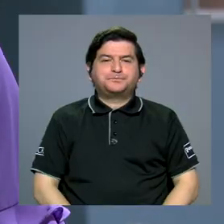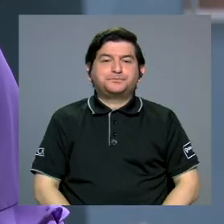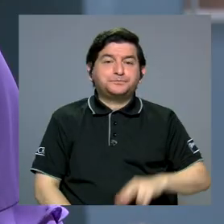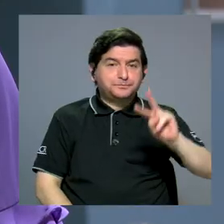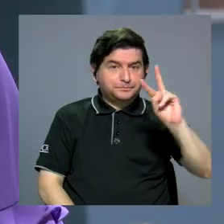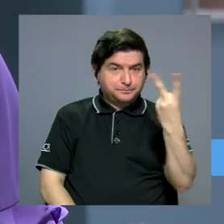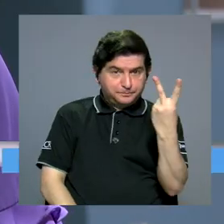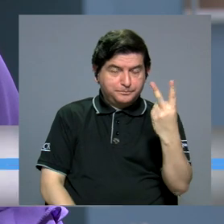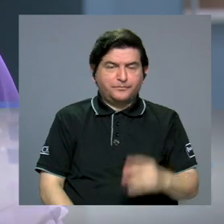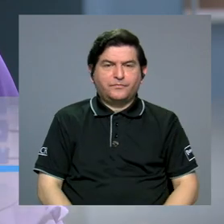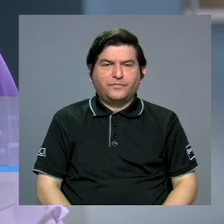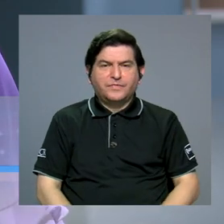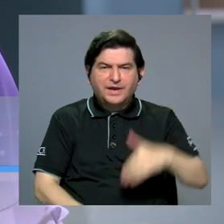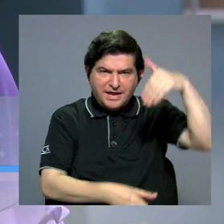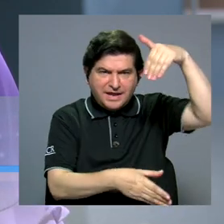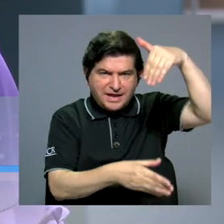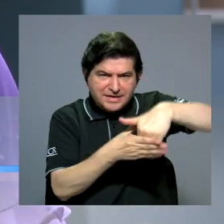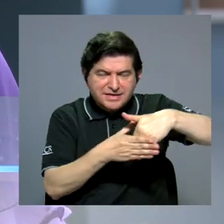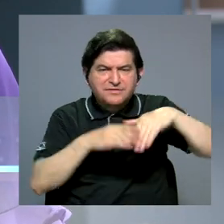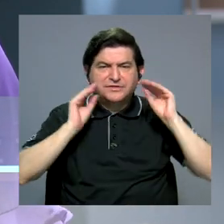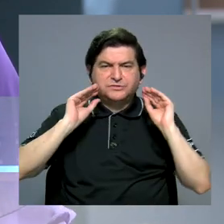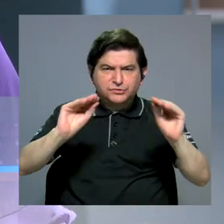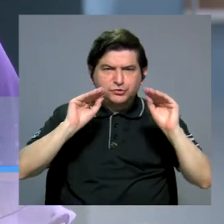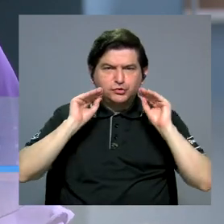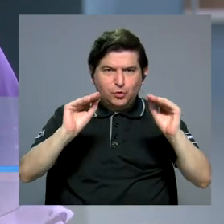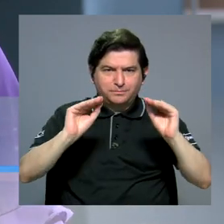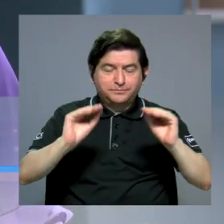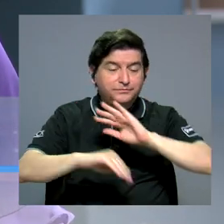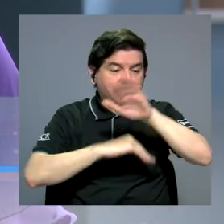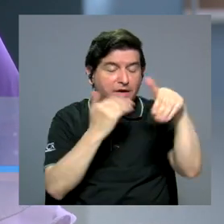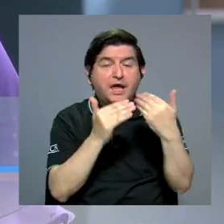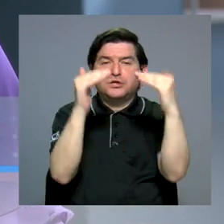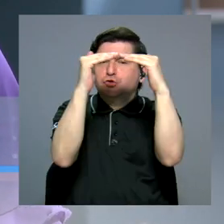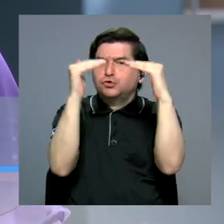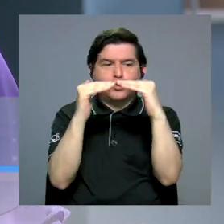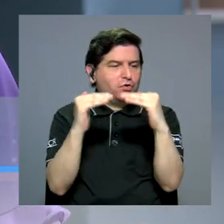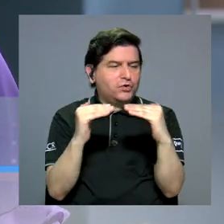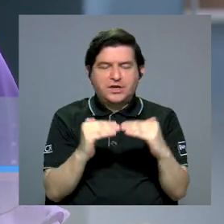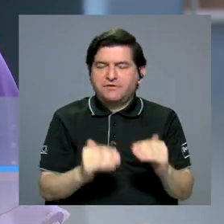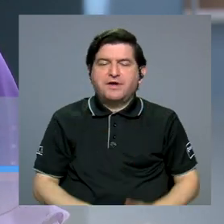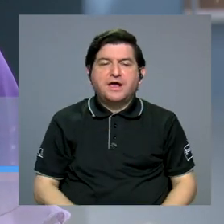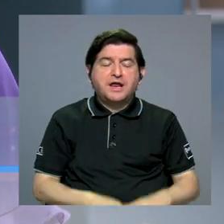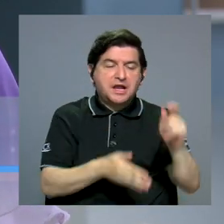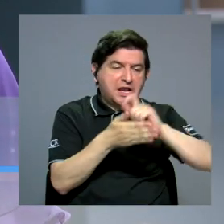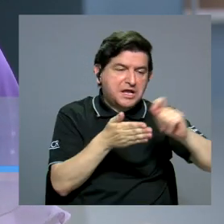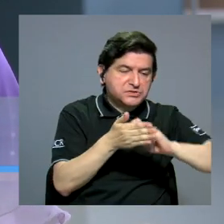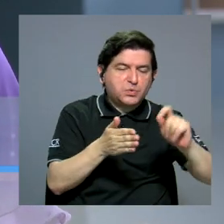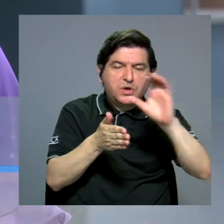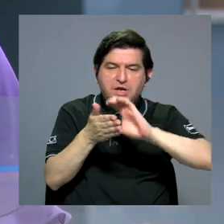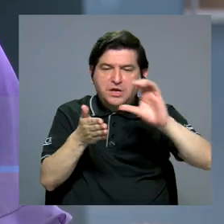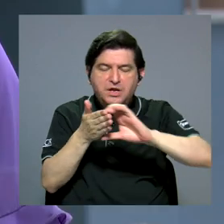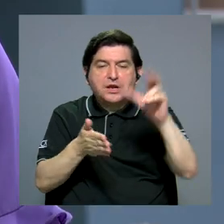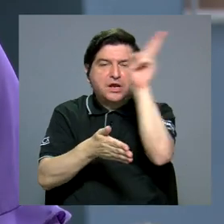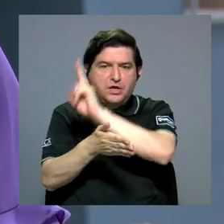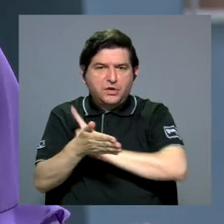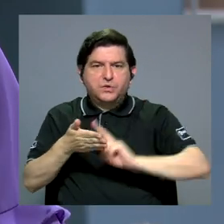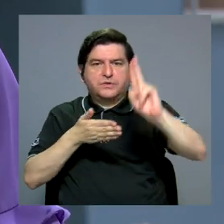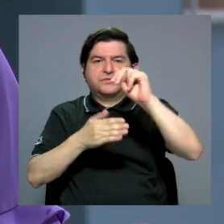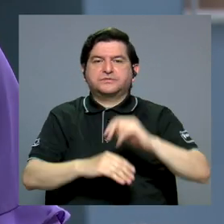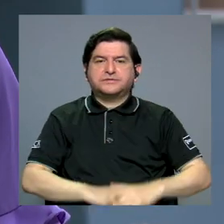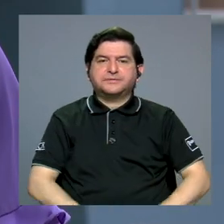Como número dos, las intervenciones educativas en todos los niveles, entiéndase primaria, secundaria y